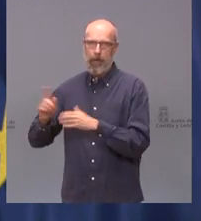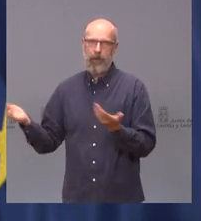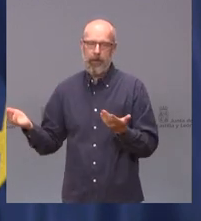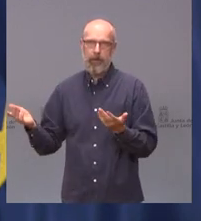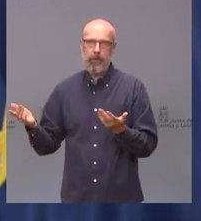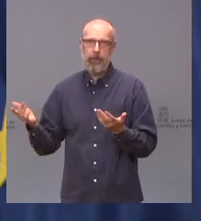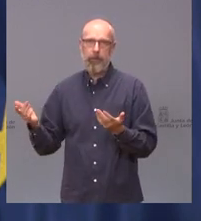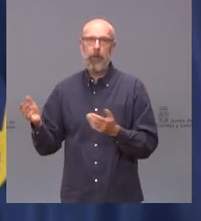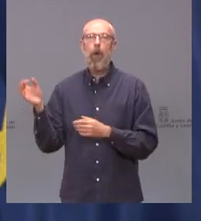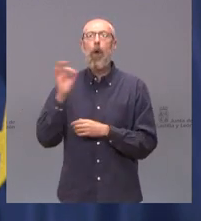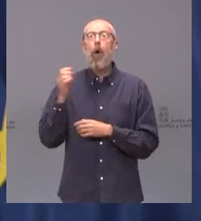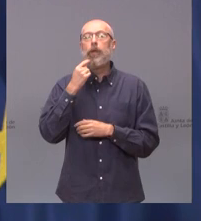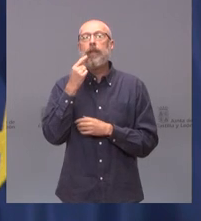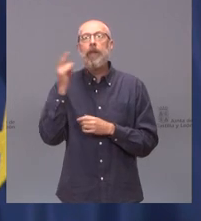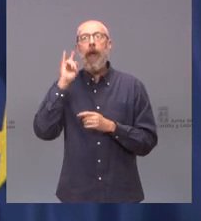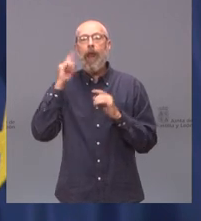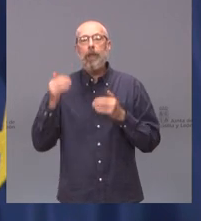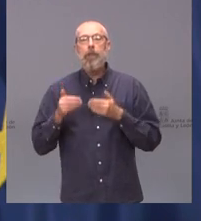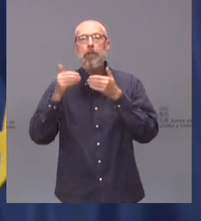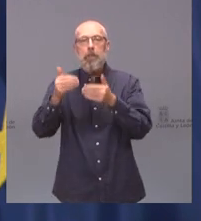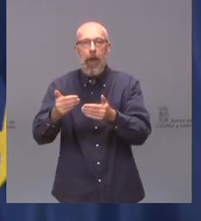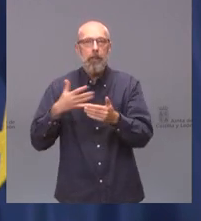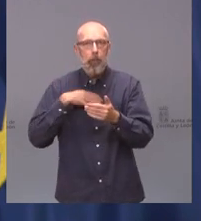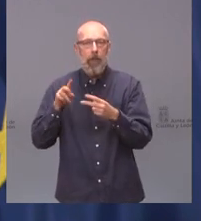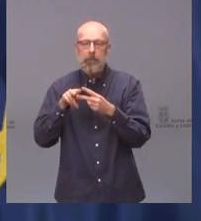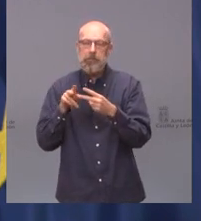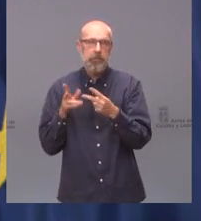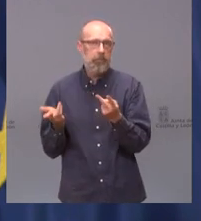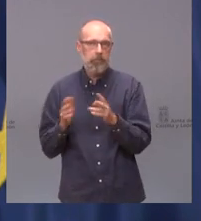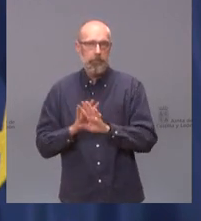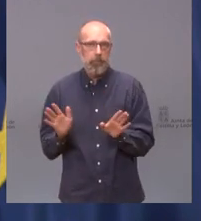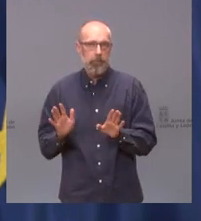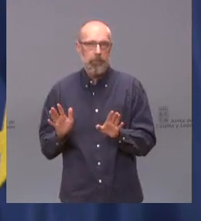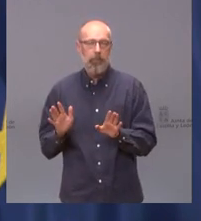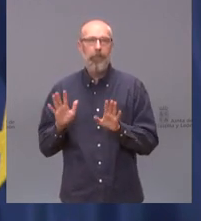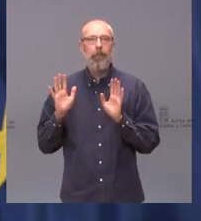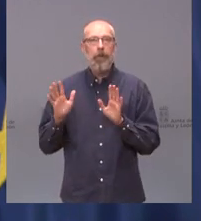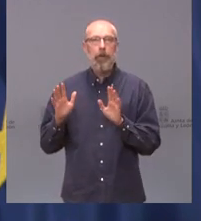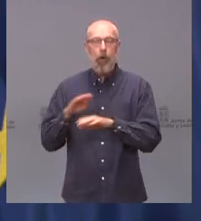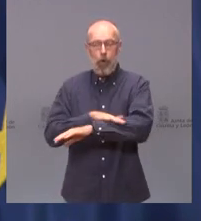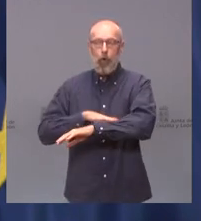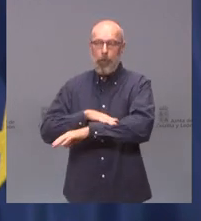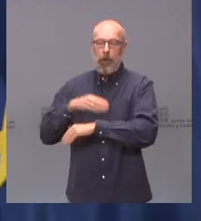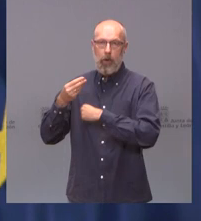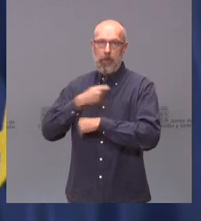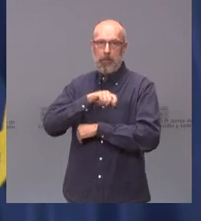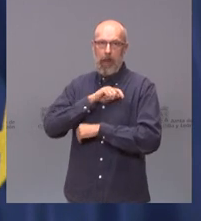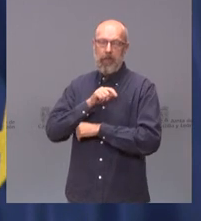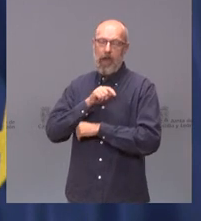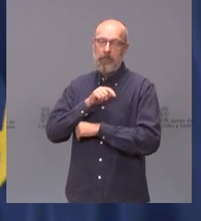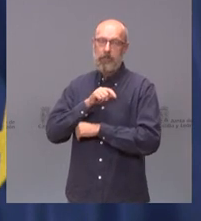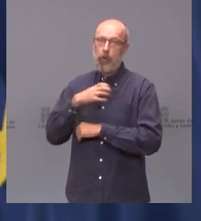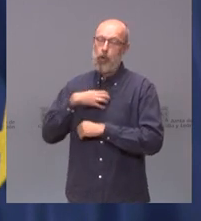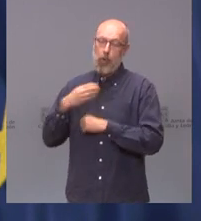o para decidir prorrogar el estado de alarma. Pero lo que no puede hacer en el gobierno de España, digo no puede, aunque me temo